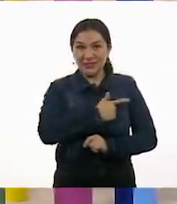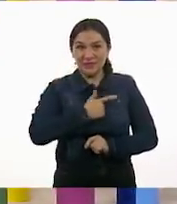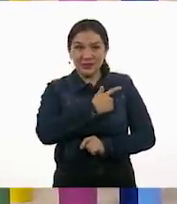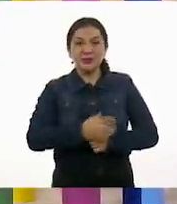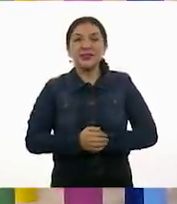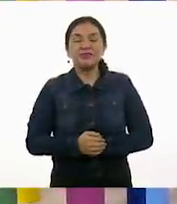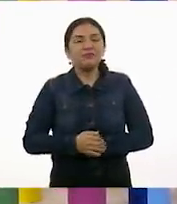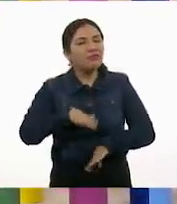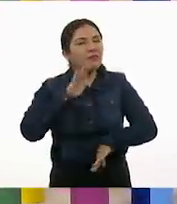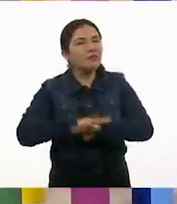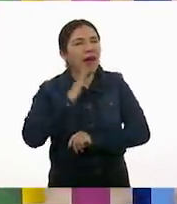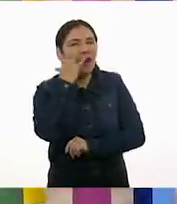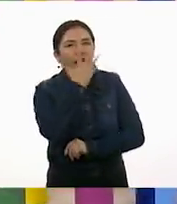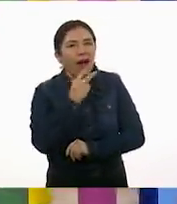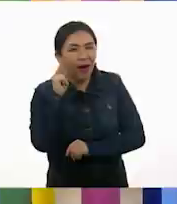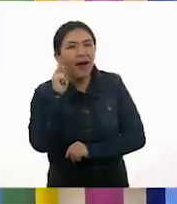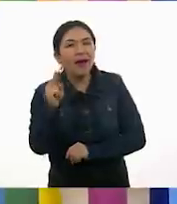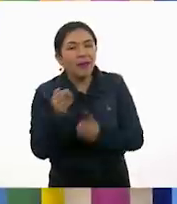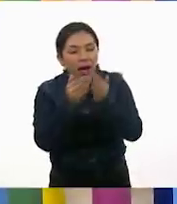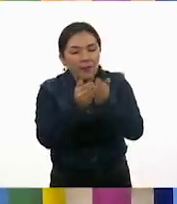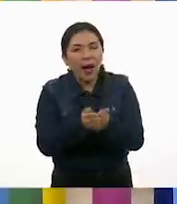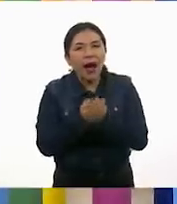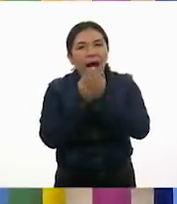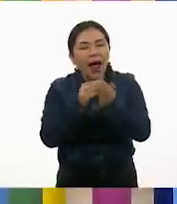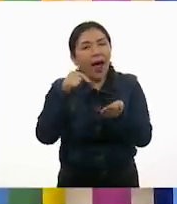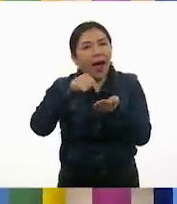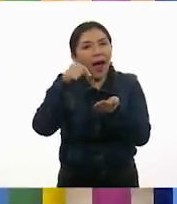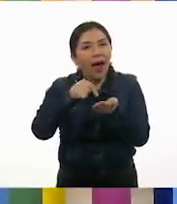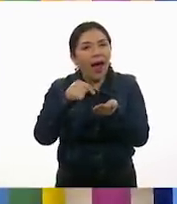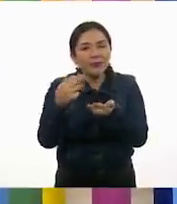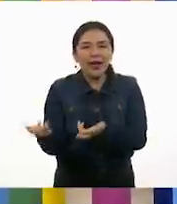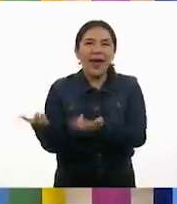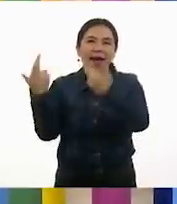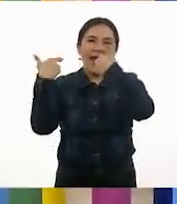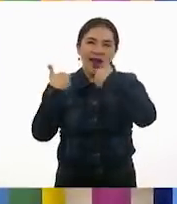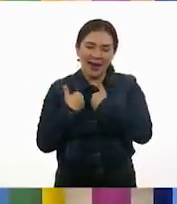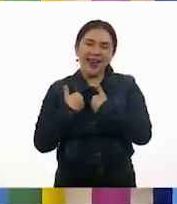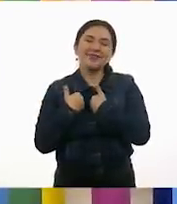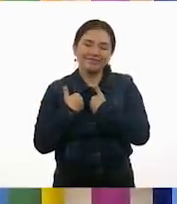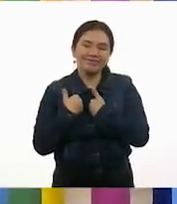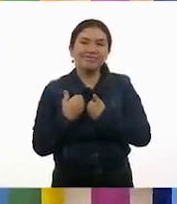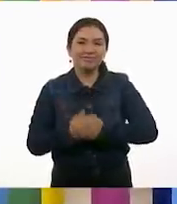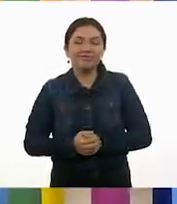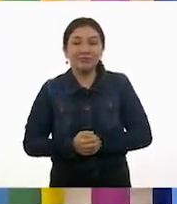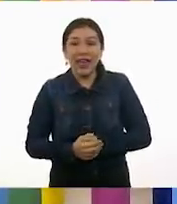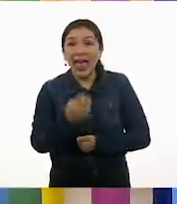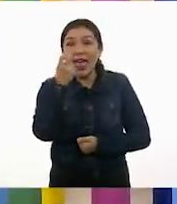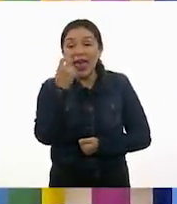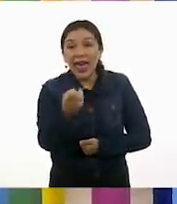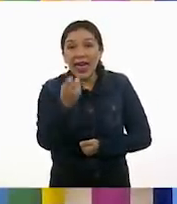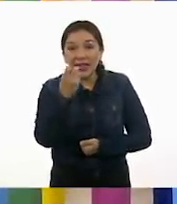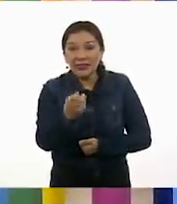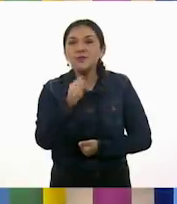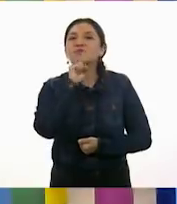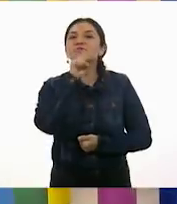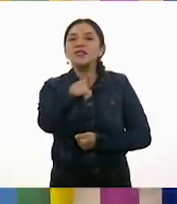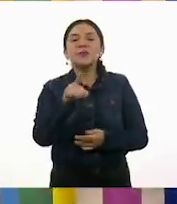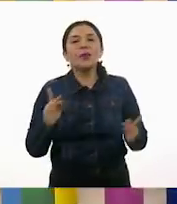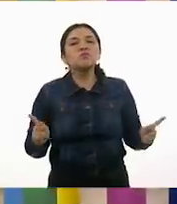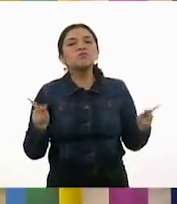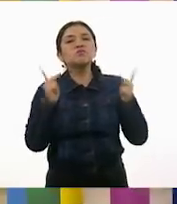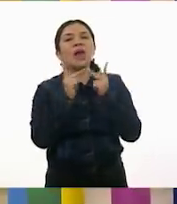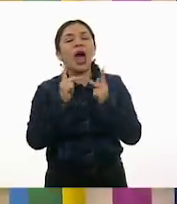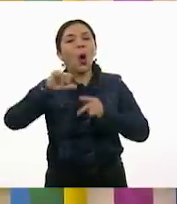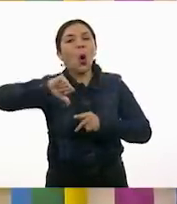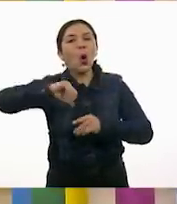Le quedó muy bonito a Alexia el barquito de papel que me está regalando el día de hoy. Y justamente tiene que ver nuestra